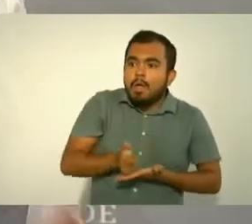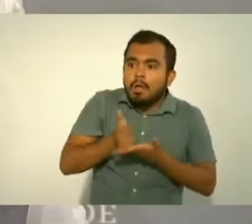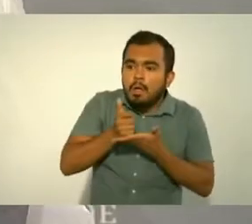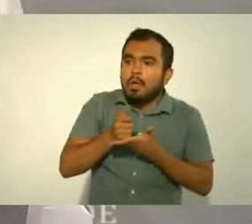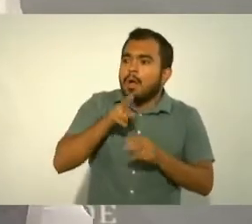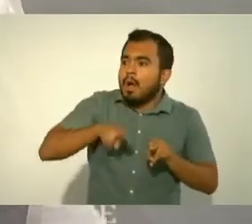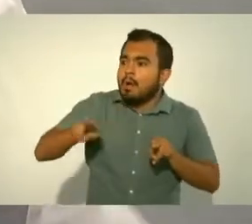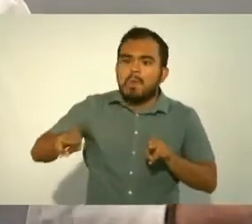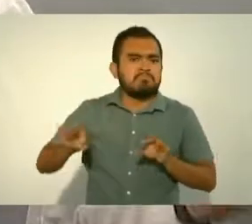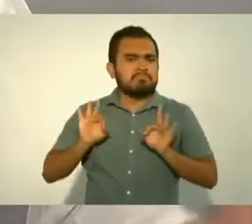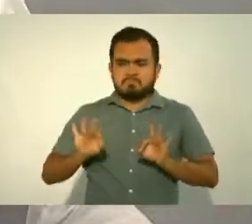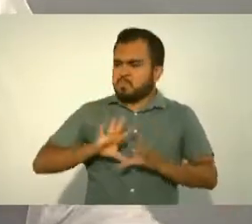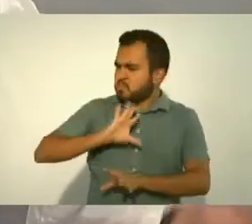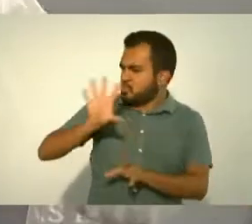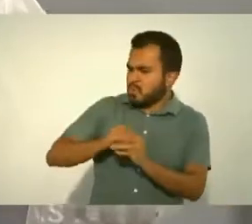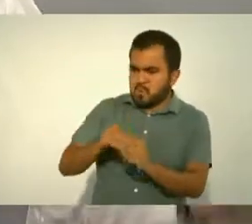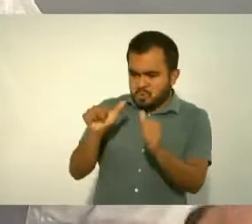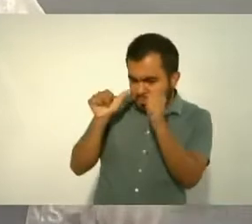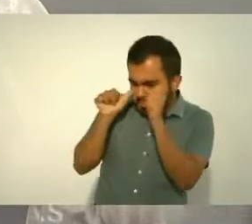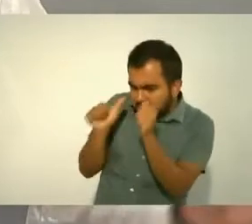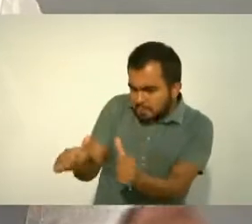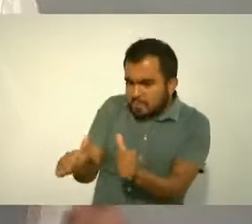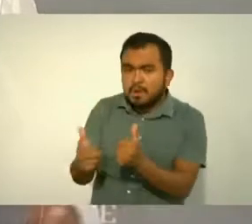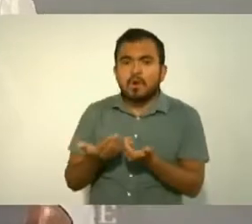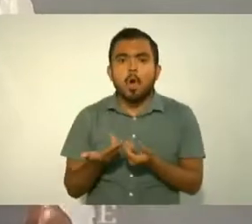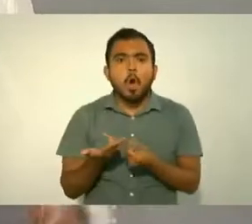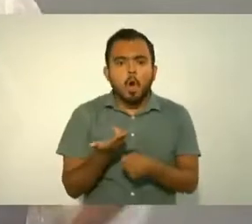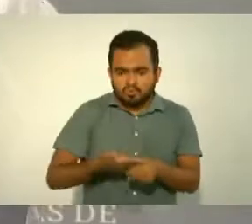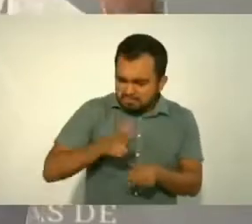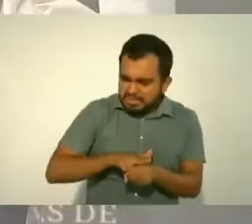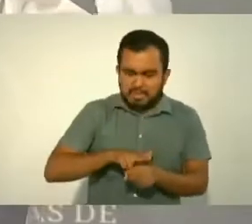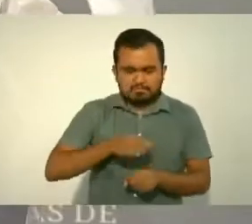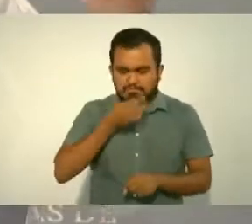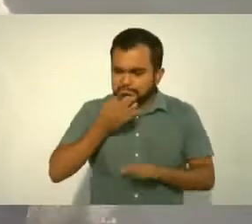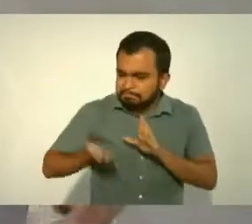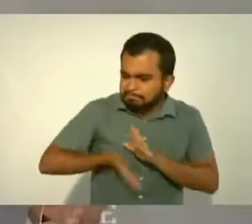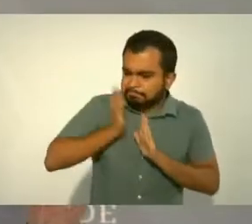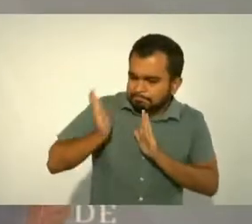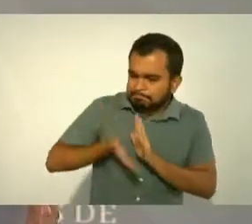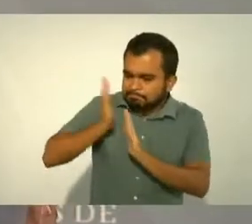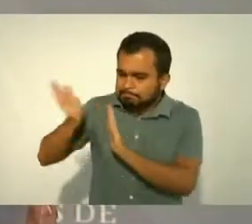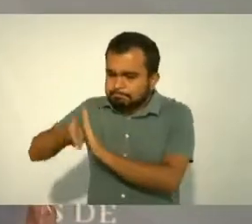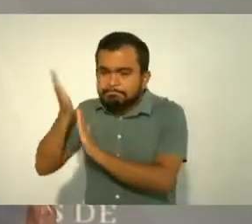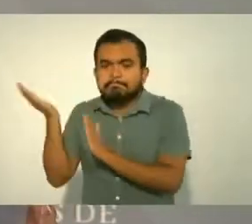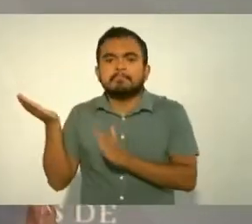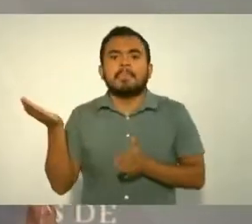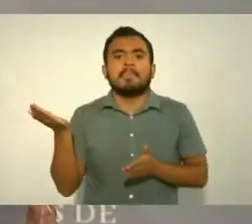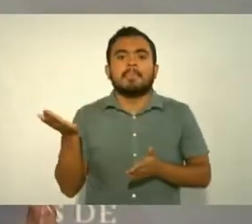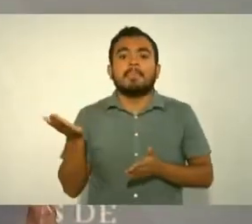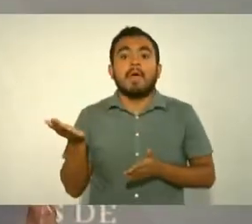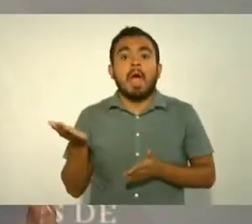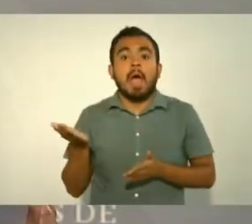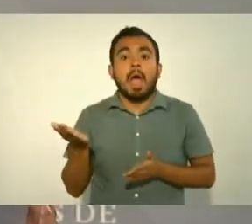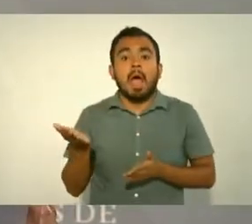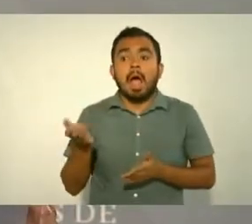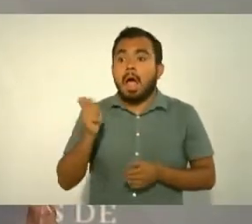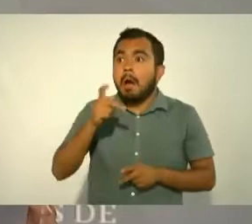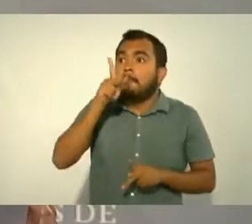Levantamos hospitales que habían quedado inconclusos.